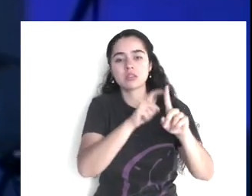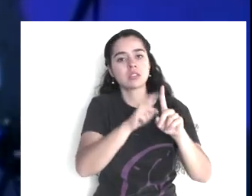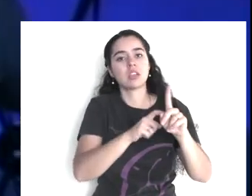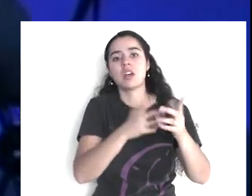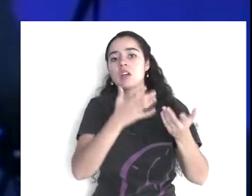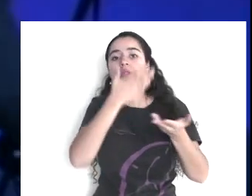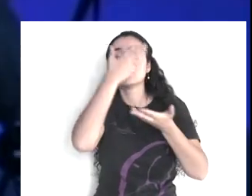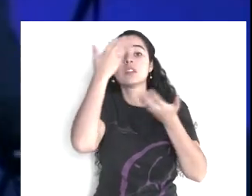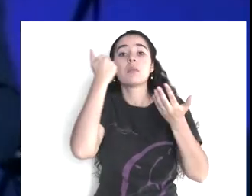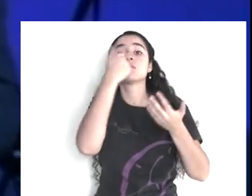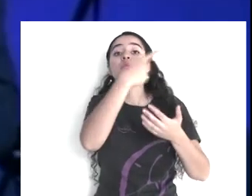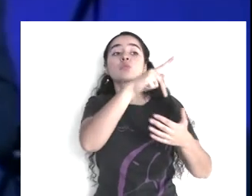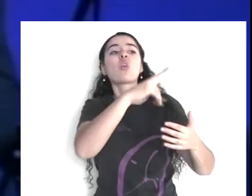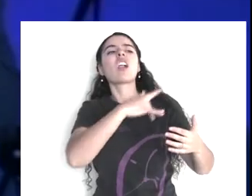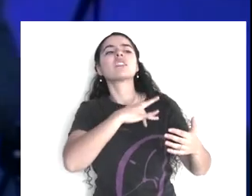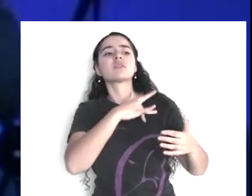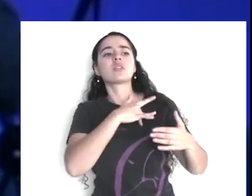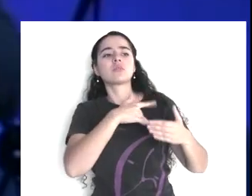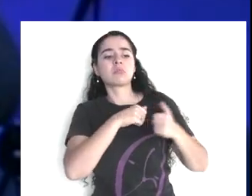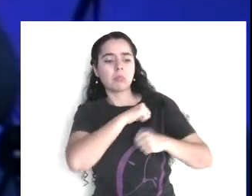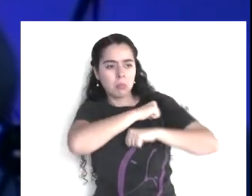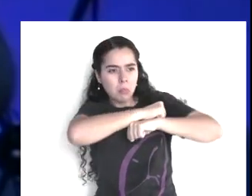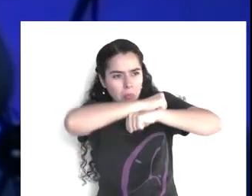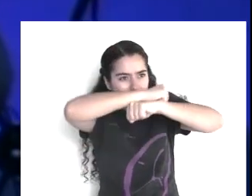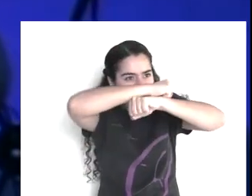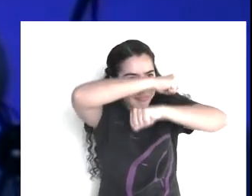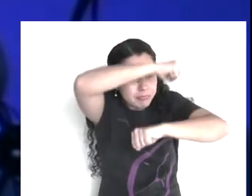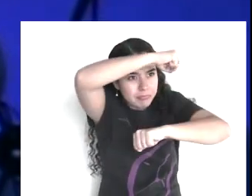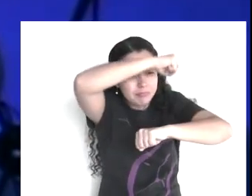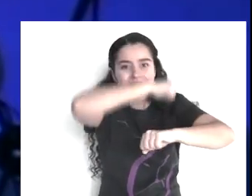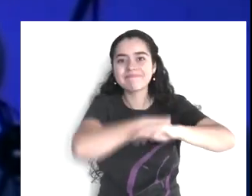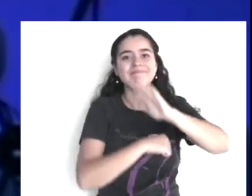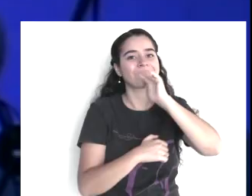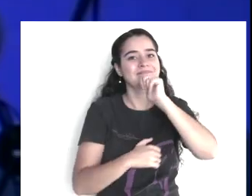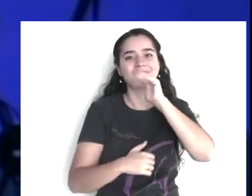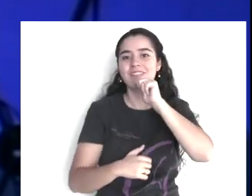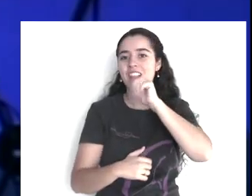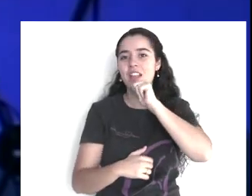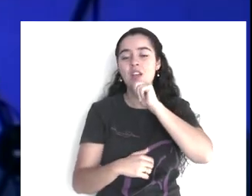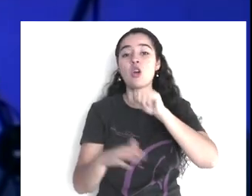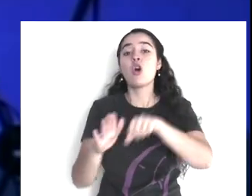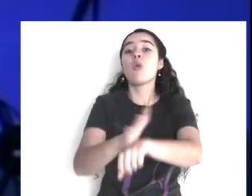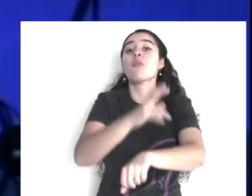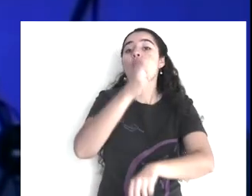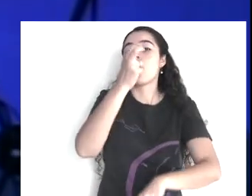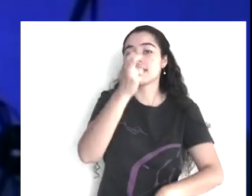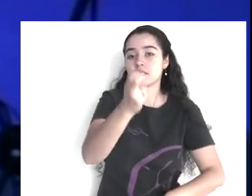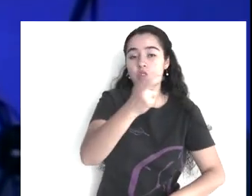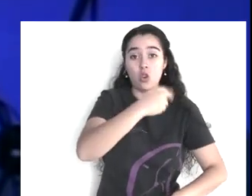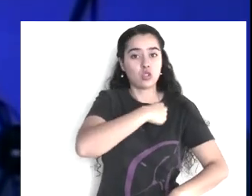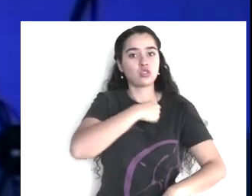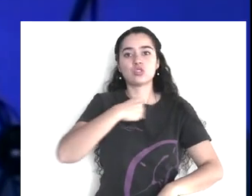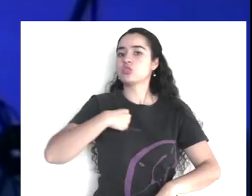a no juzgar según, ¿qué? las apariencias,